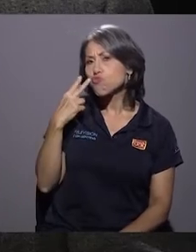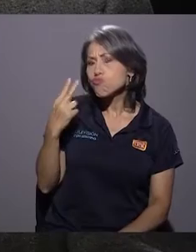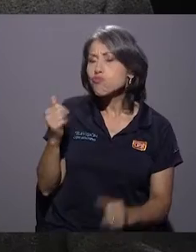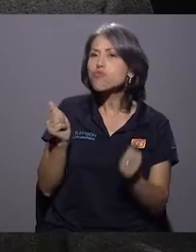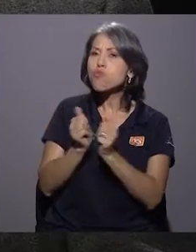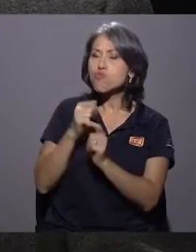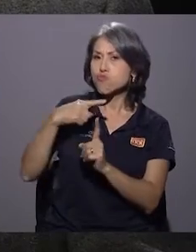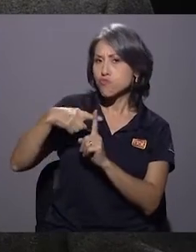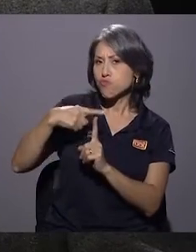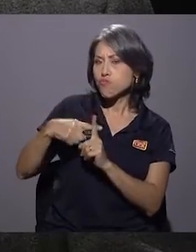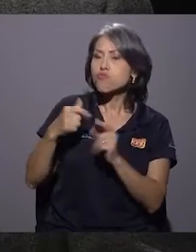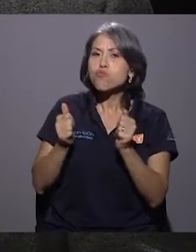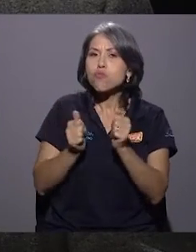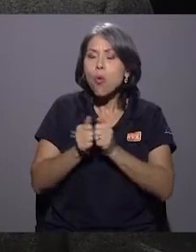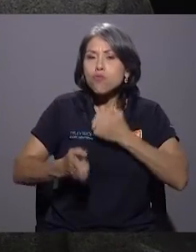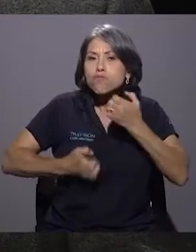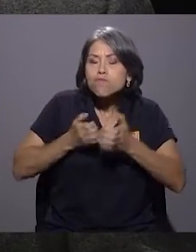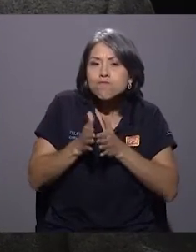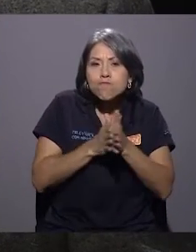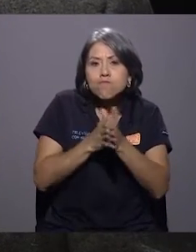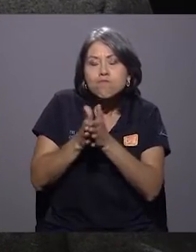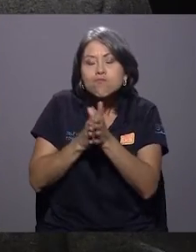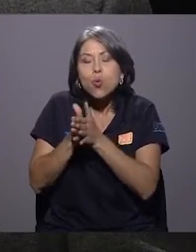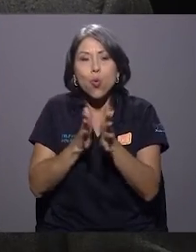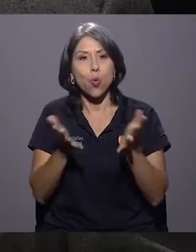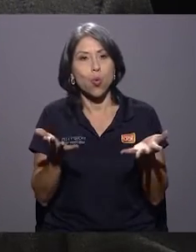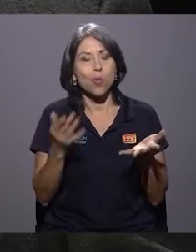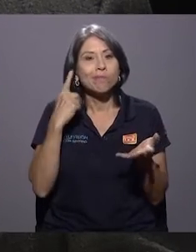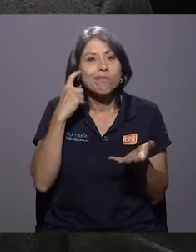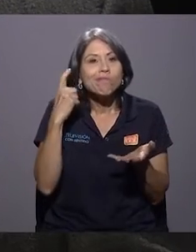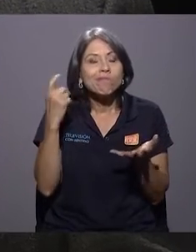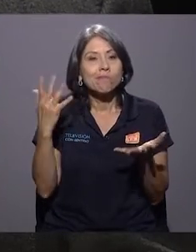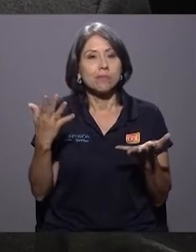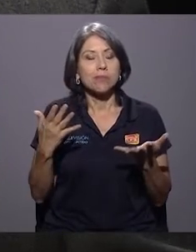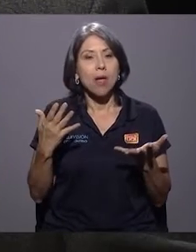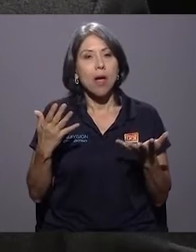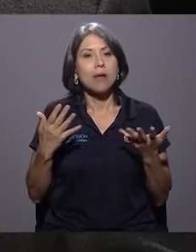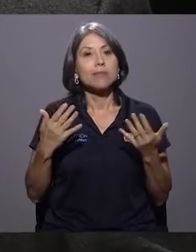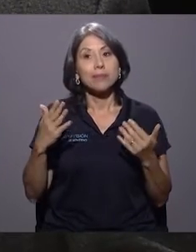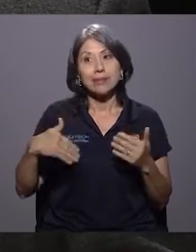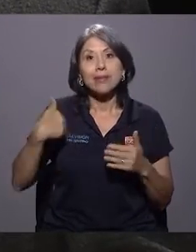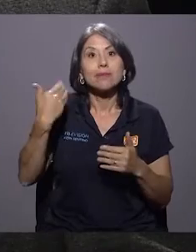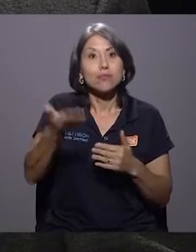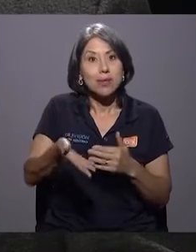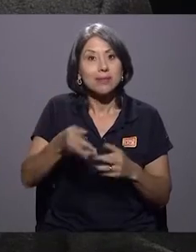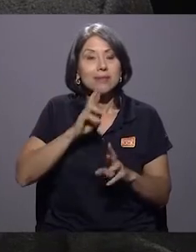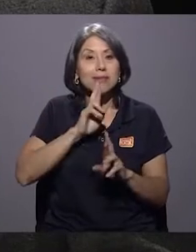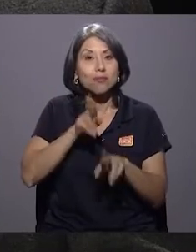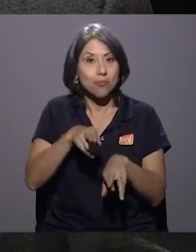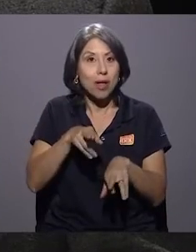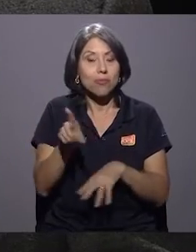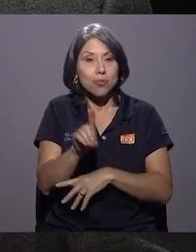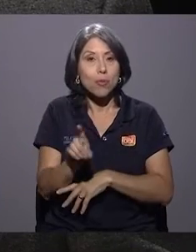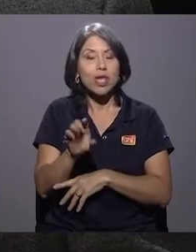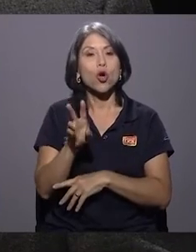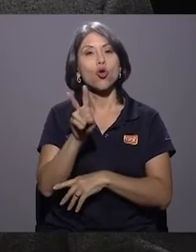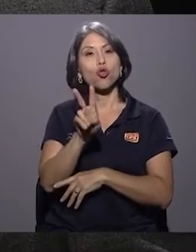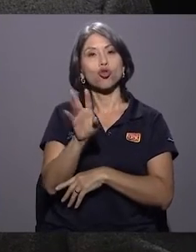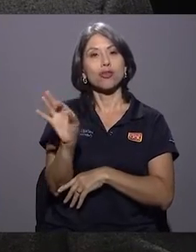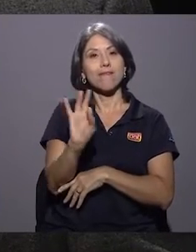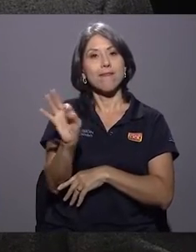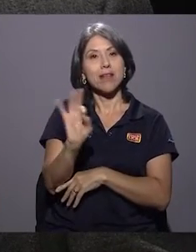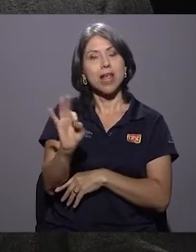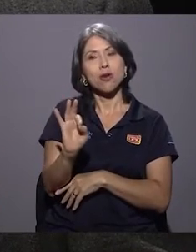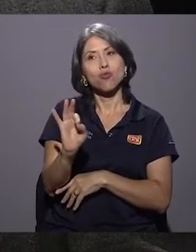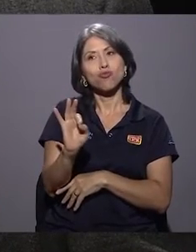optimismo, lo vi con entusiasmo, con ilusión. Luego del resultado, ya el domingo 2 de febrero, lo vi un